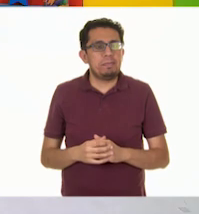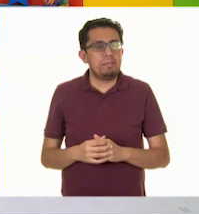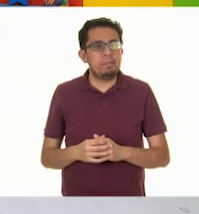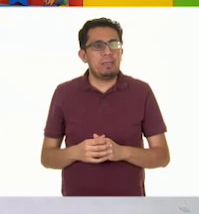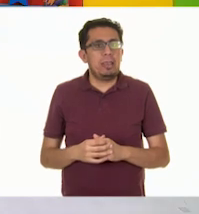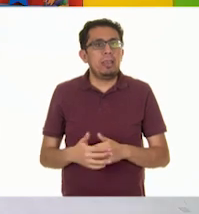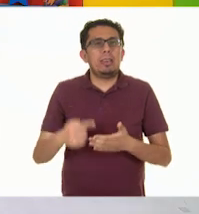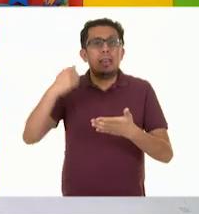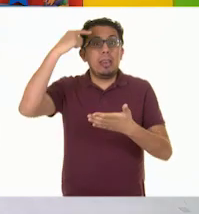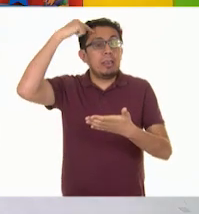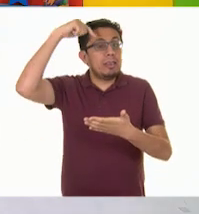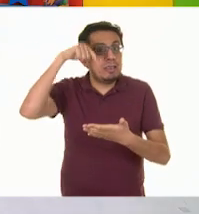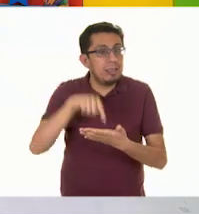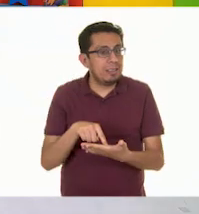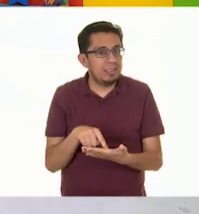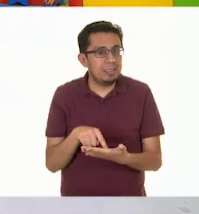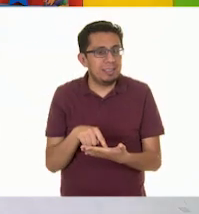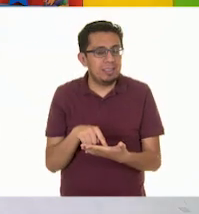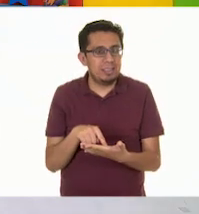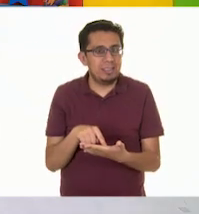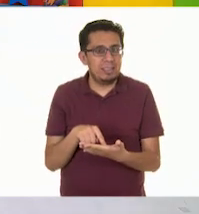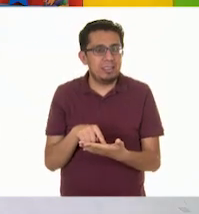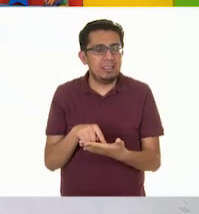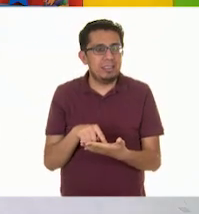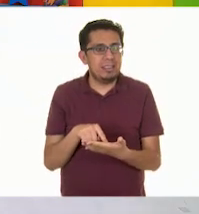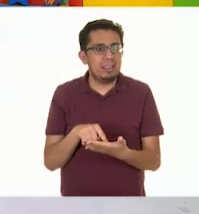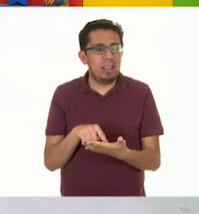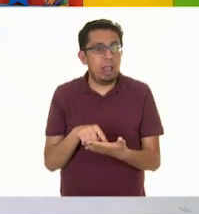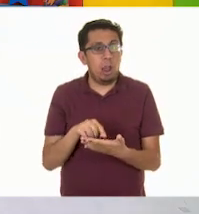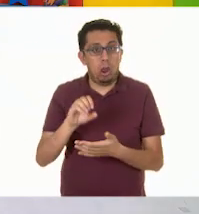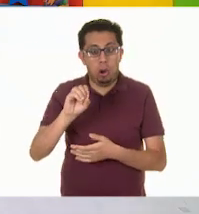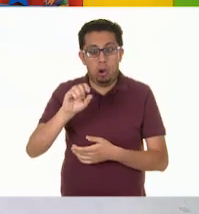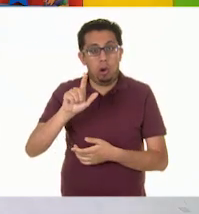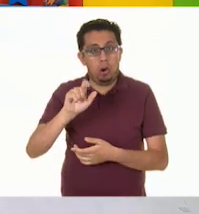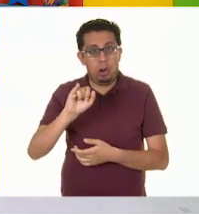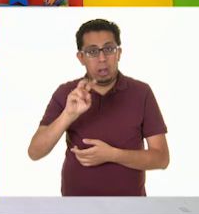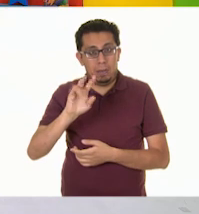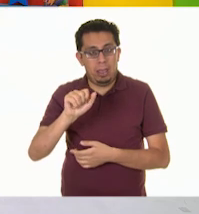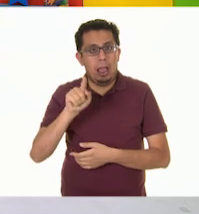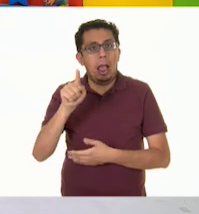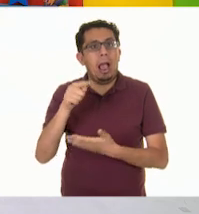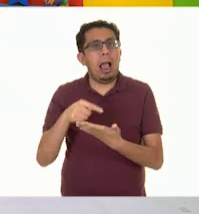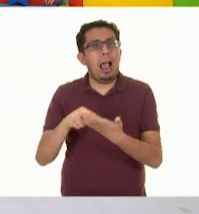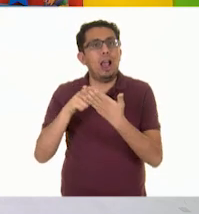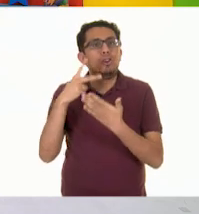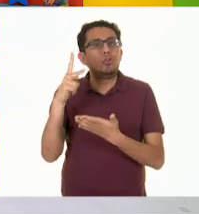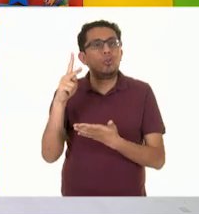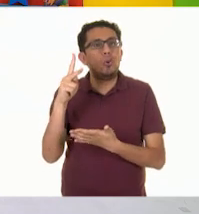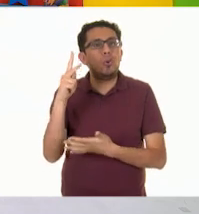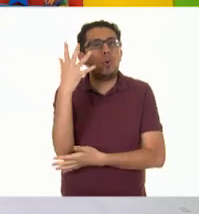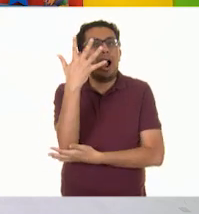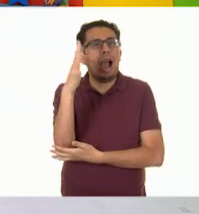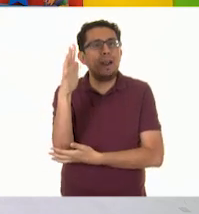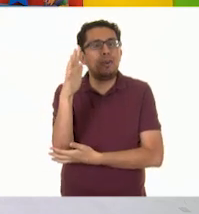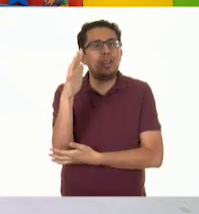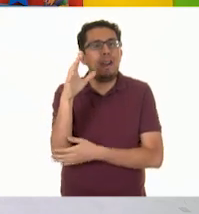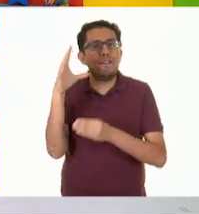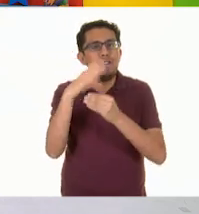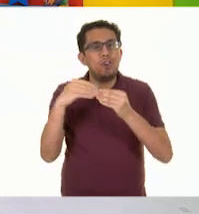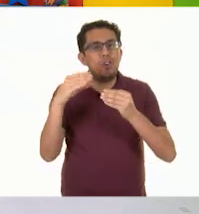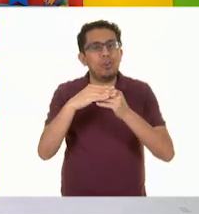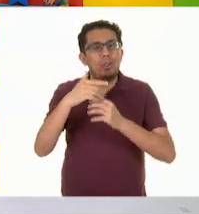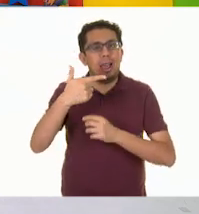qué creen? ¿Qué? Que Olivia nos muestre el granado que tiene en casa. ¿Quieren verlo? ¿En